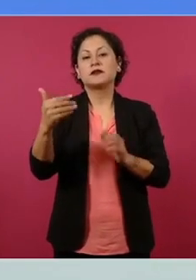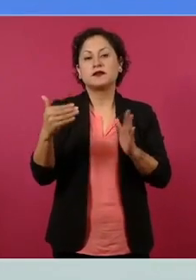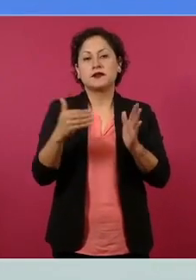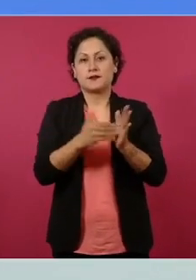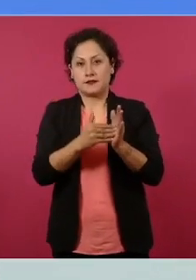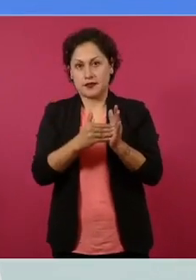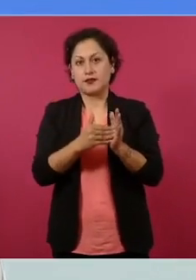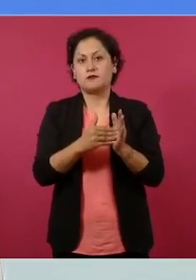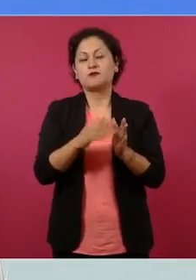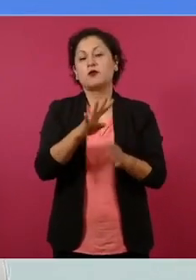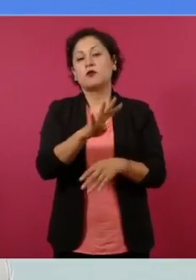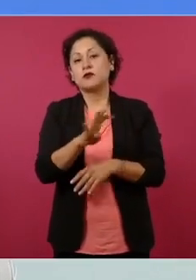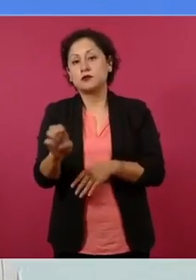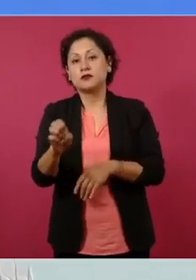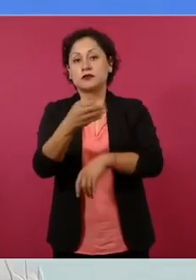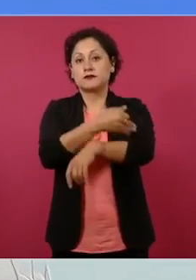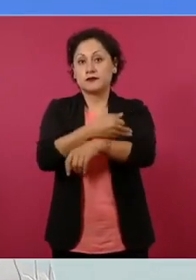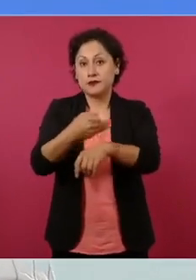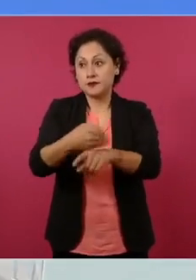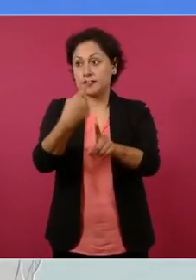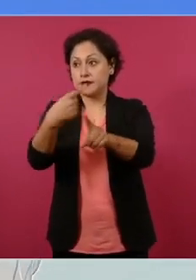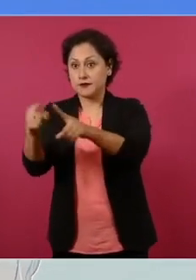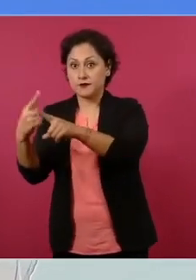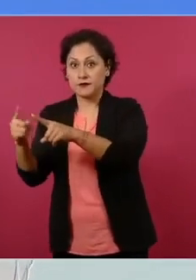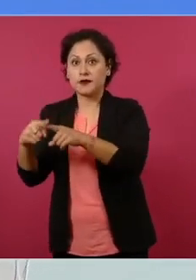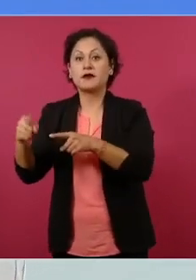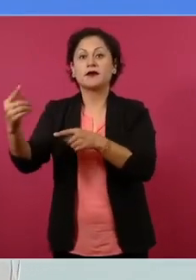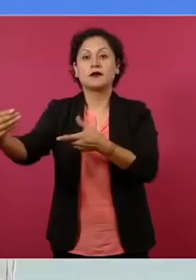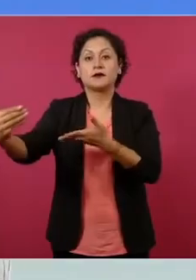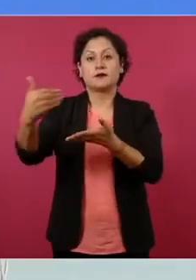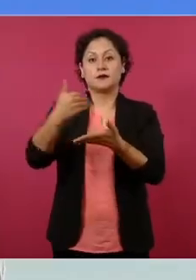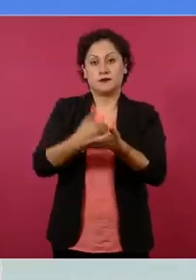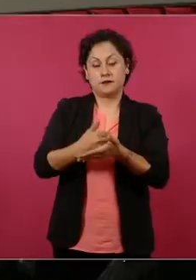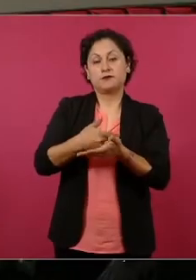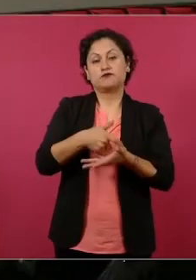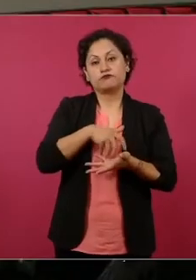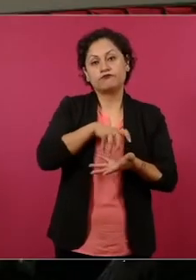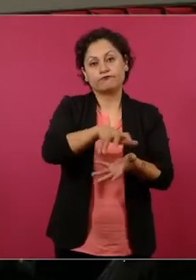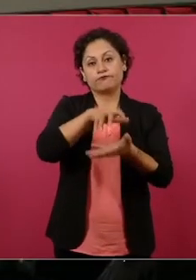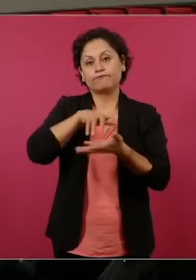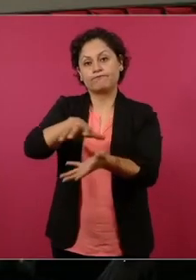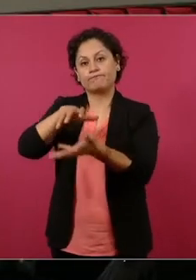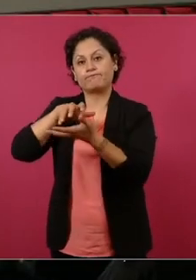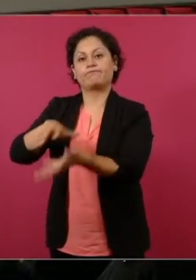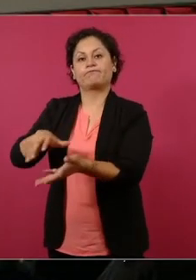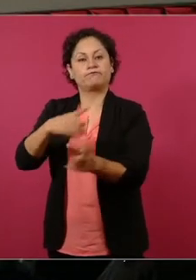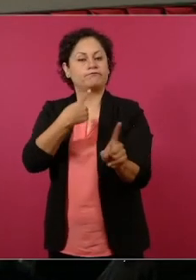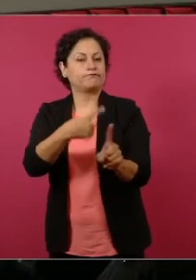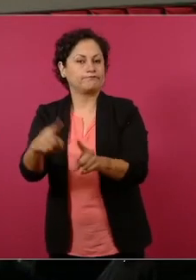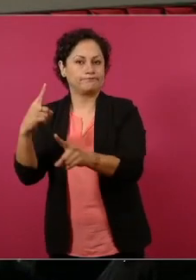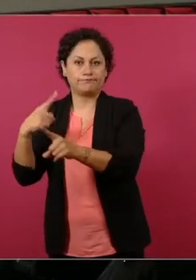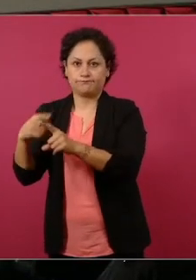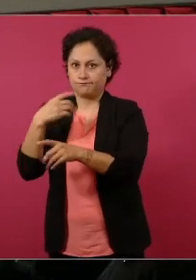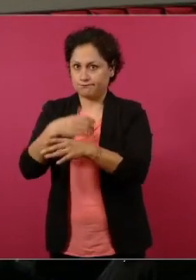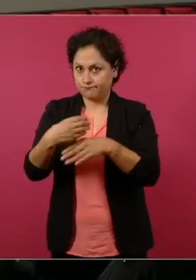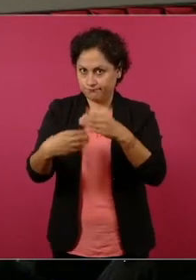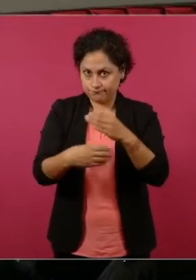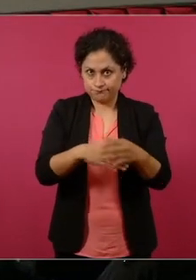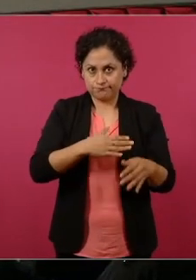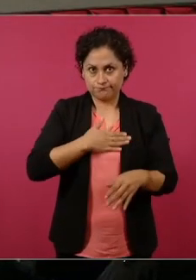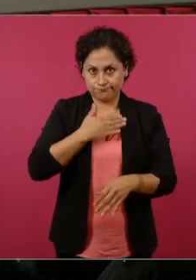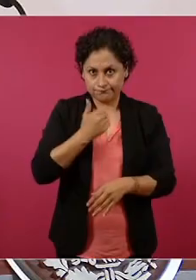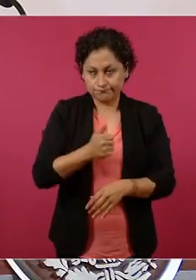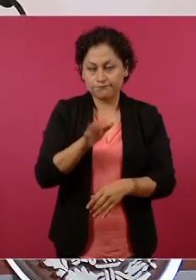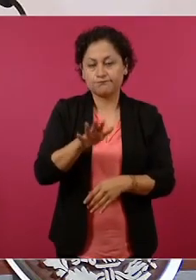entregaron 30 mil 660 bienes. Vamos a estar en esta lista